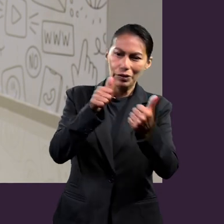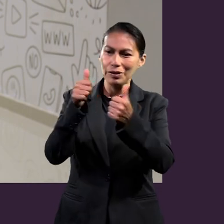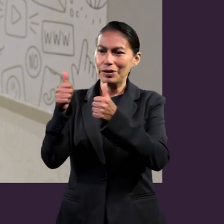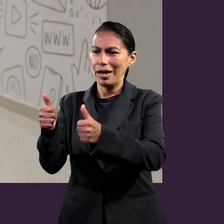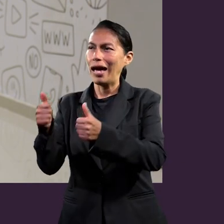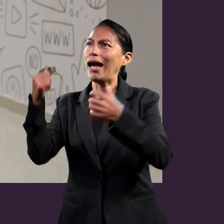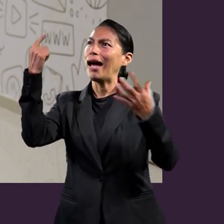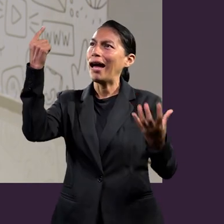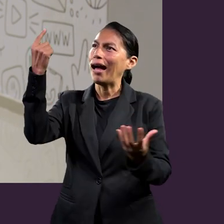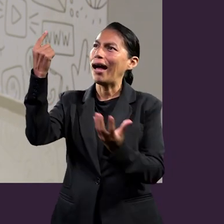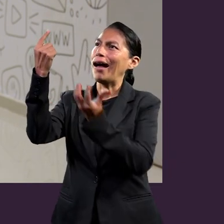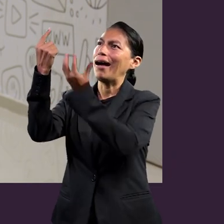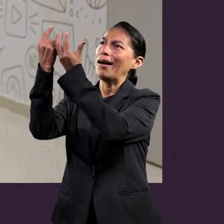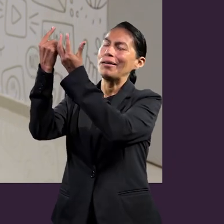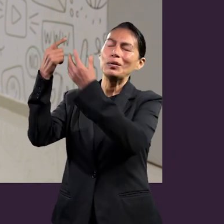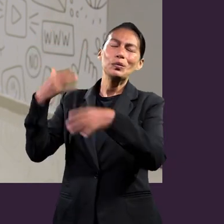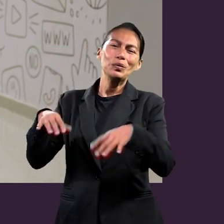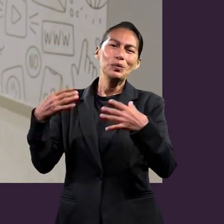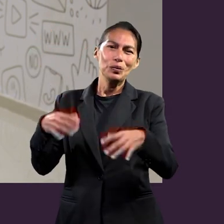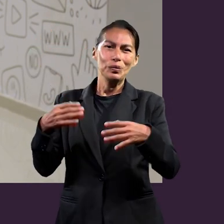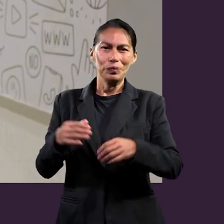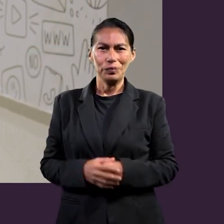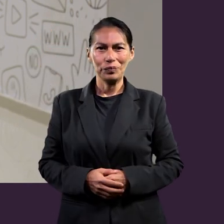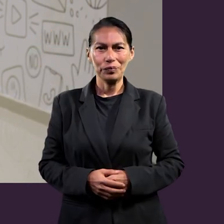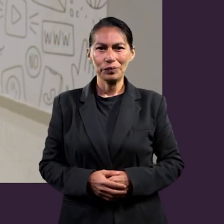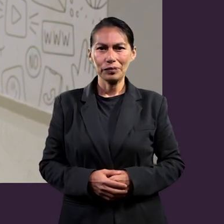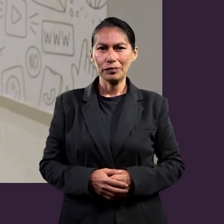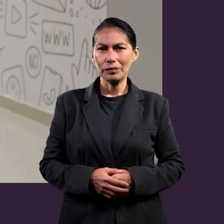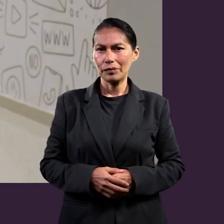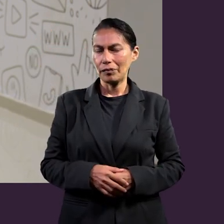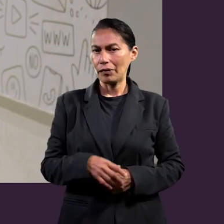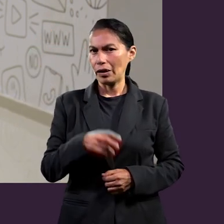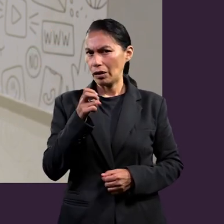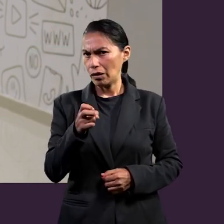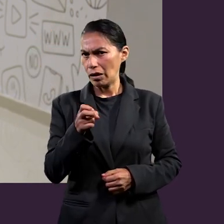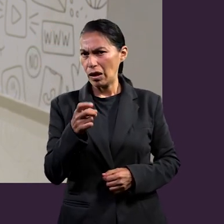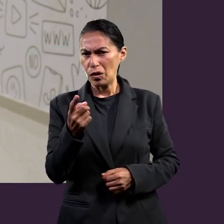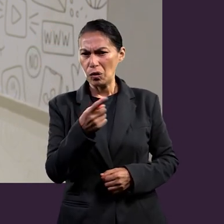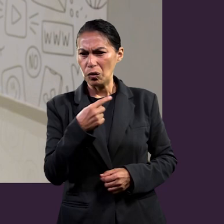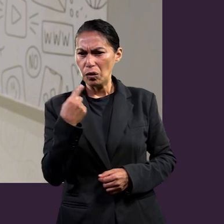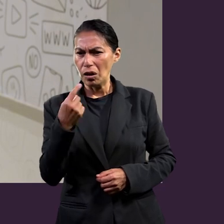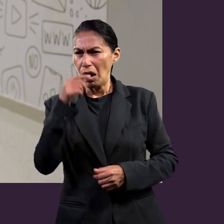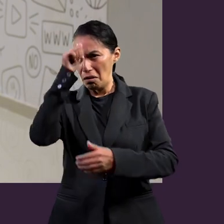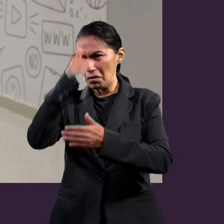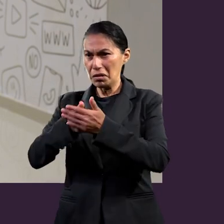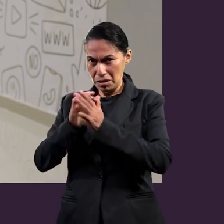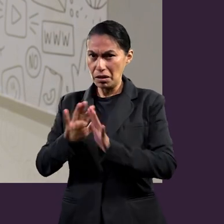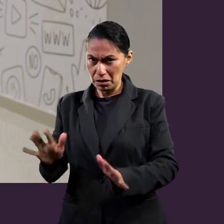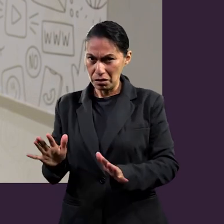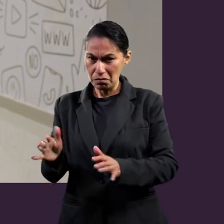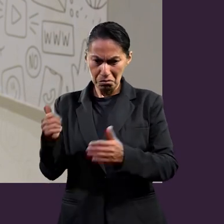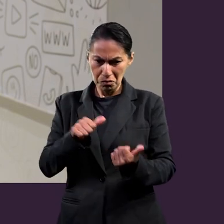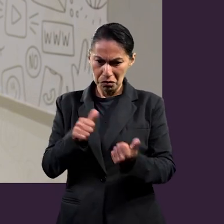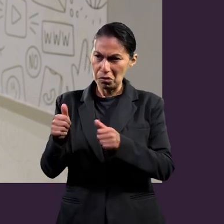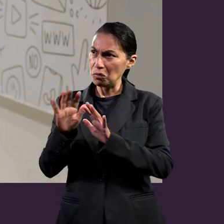Cristo y es bautizado y forma parte del reino de Dios. Entonces, si otro evangelio se